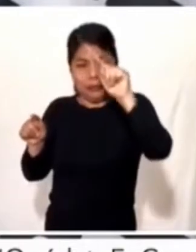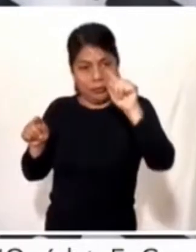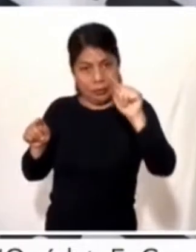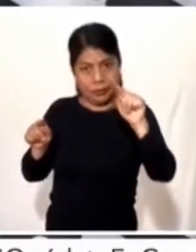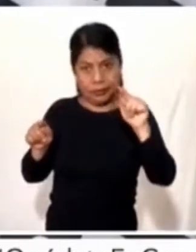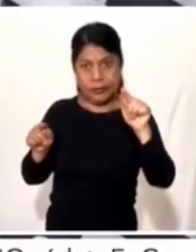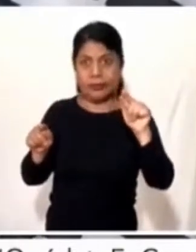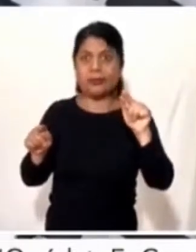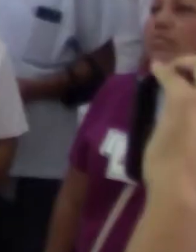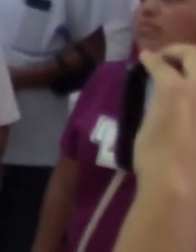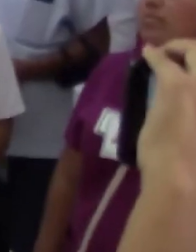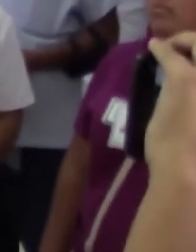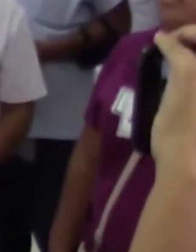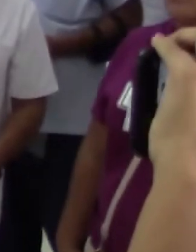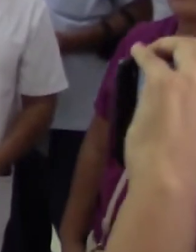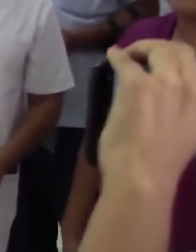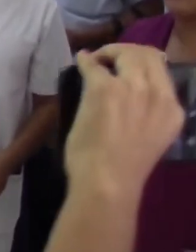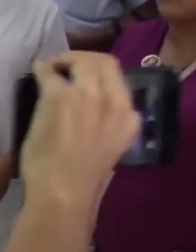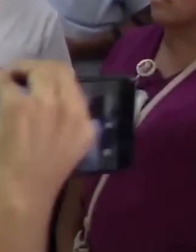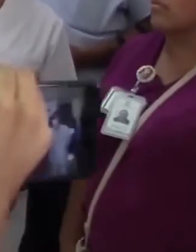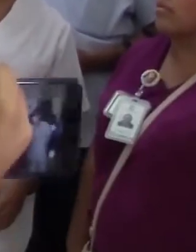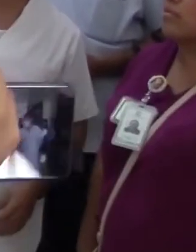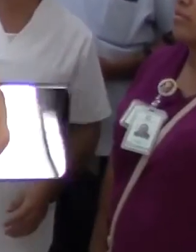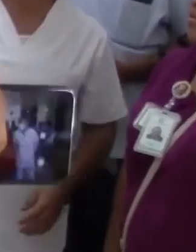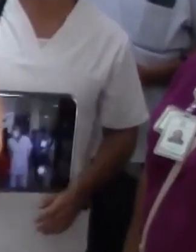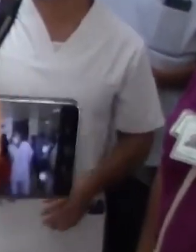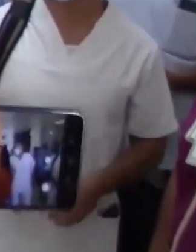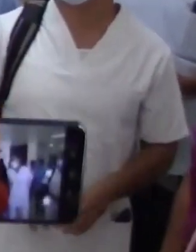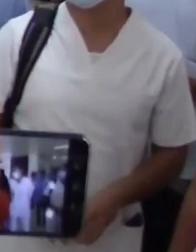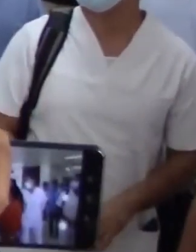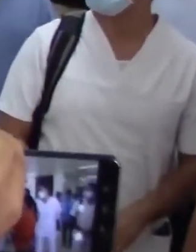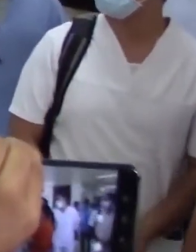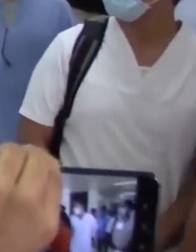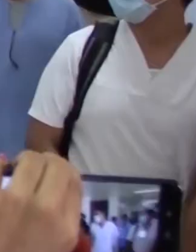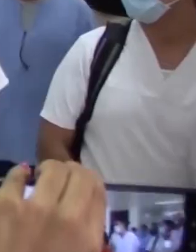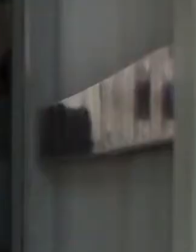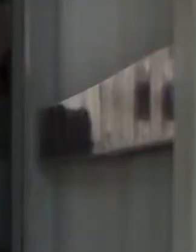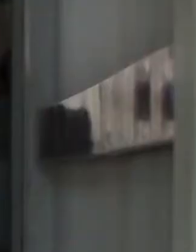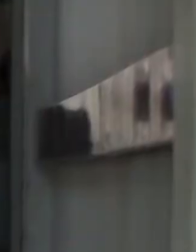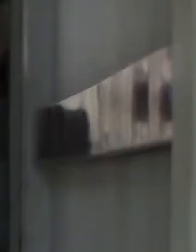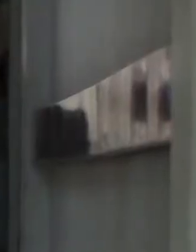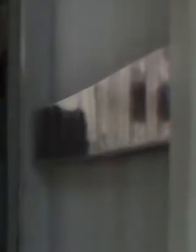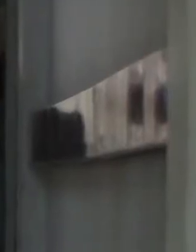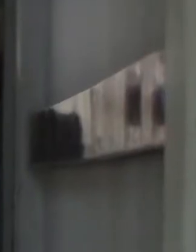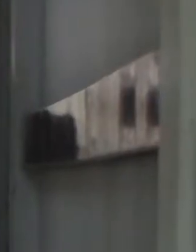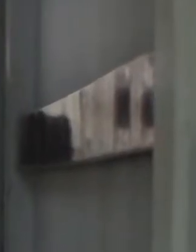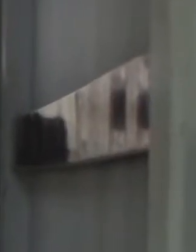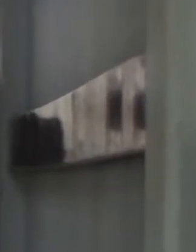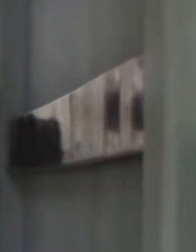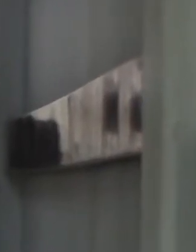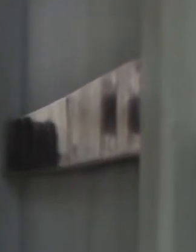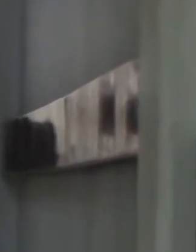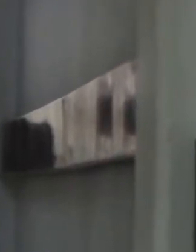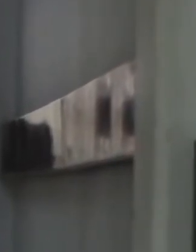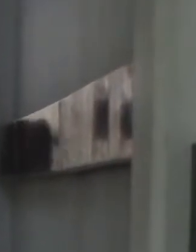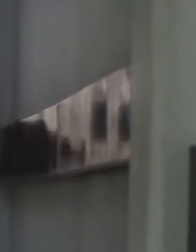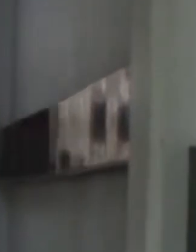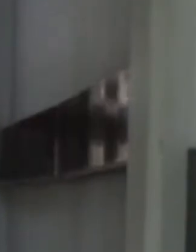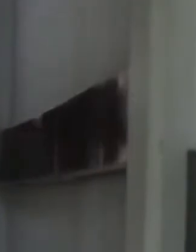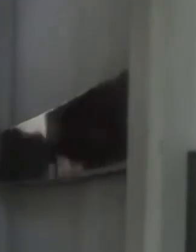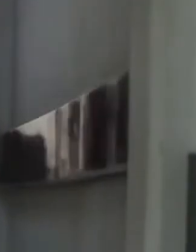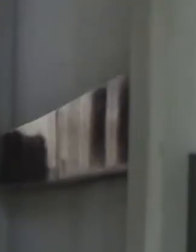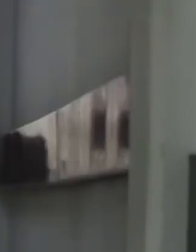aplanándose y bajando Y es que posiblemente la sensación de que estamos bajando la curva de la pandemia es alentador desde el punto de vista de retomar las